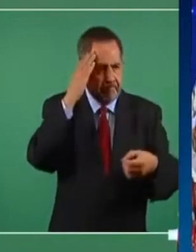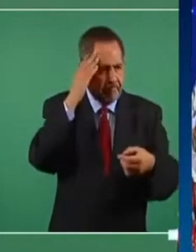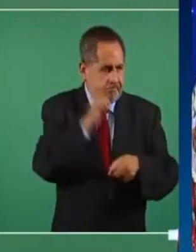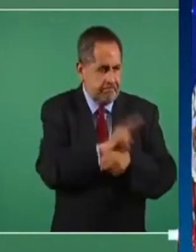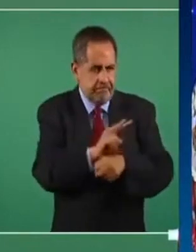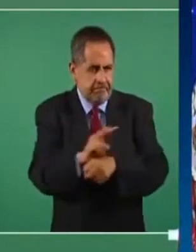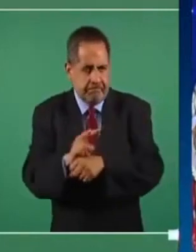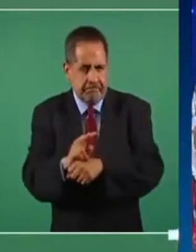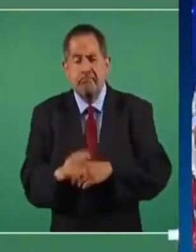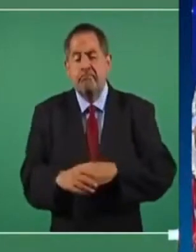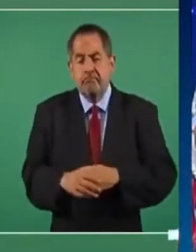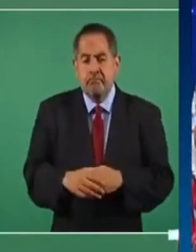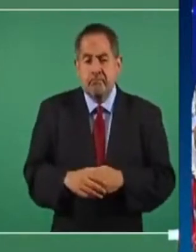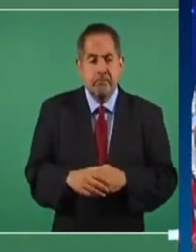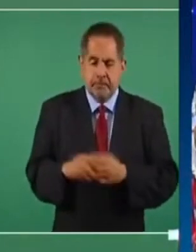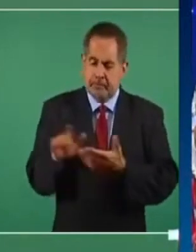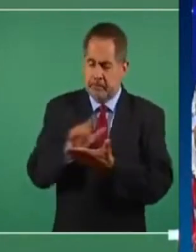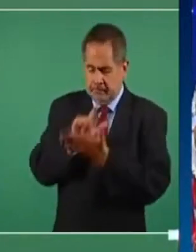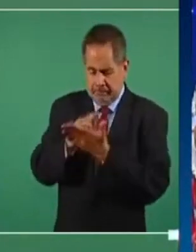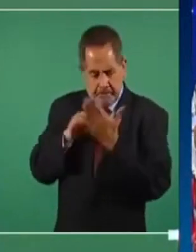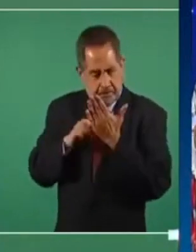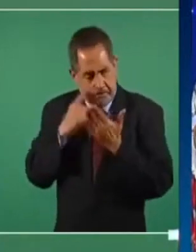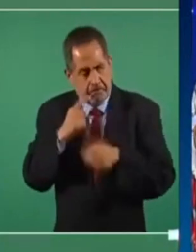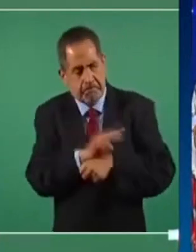de conformidad con la ley